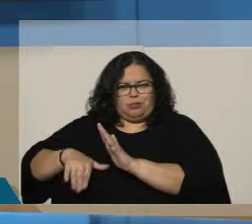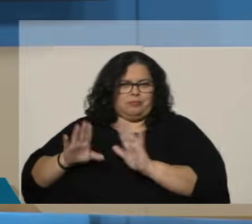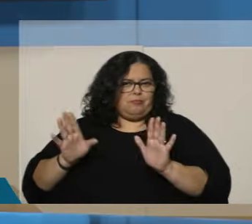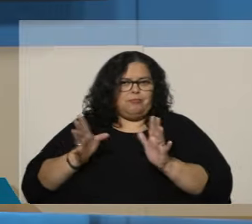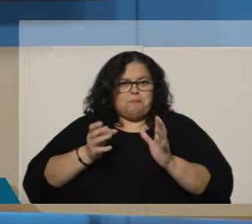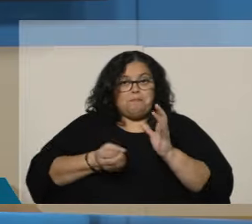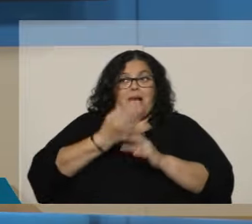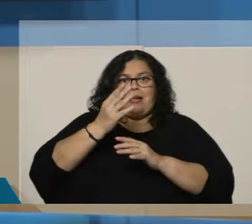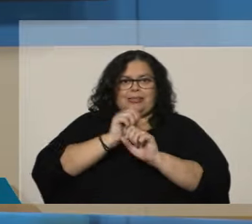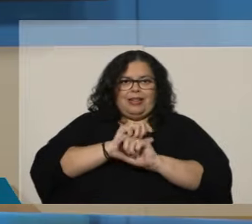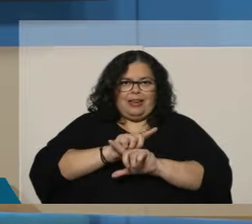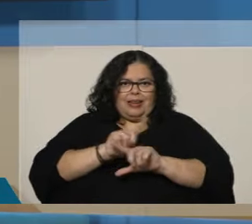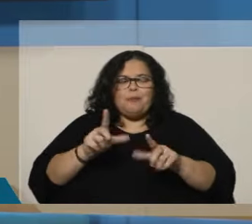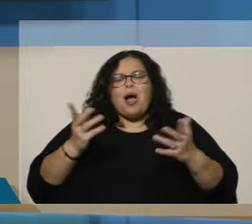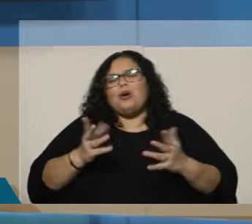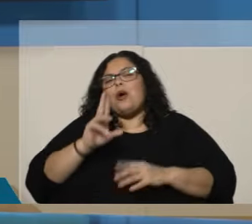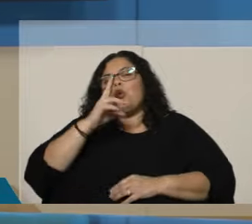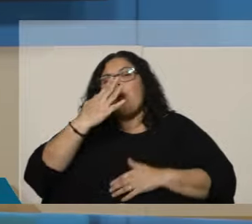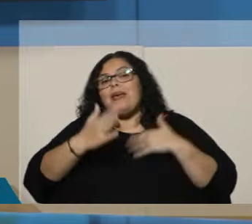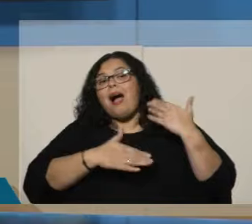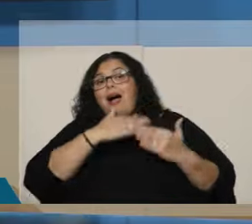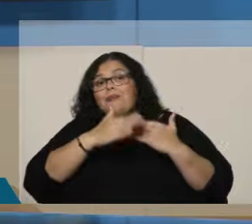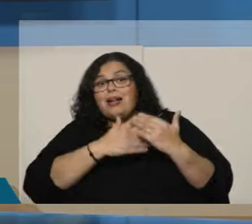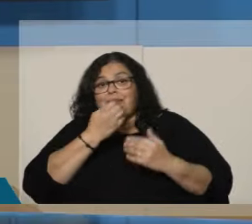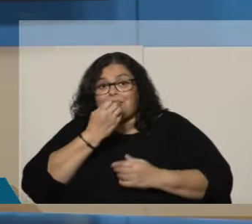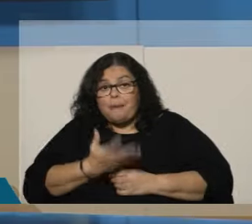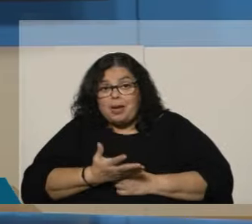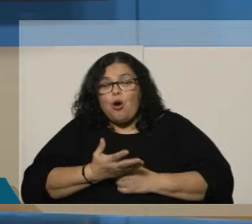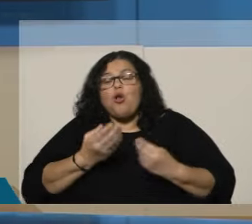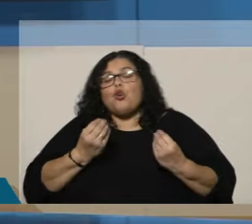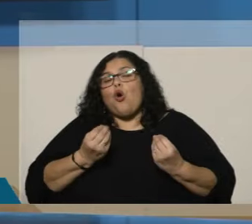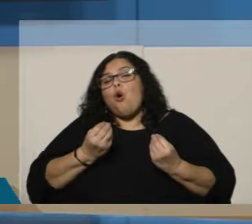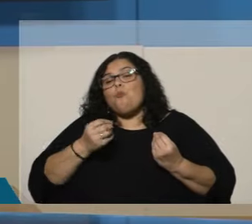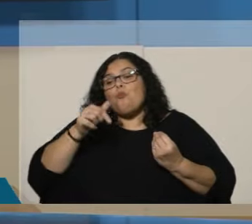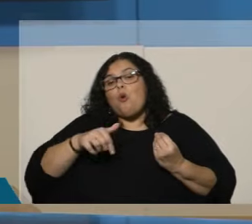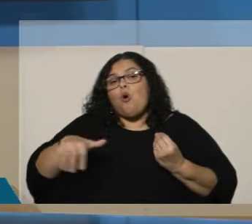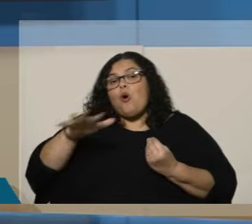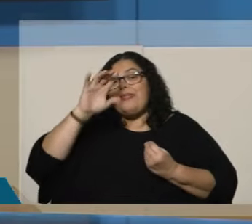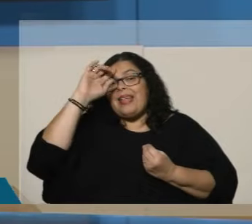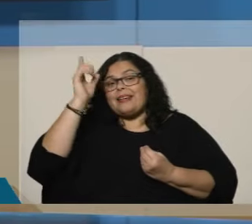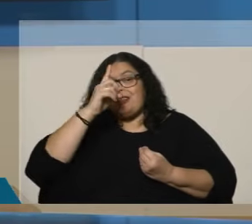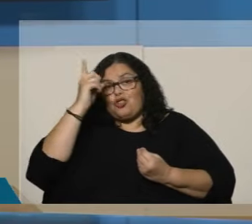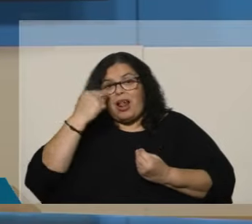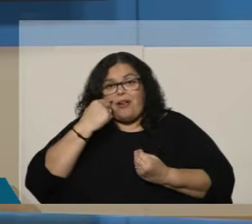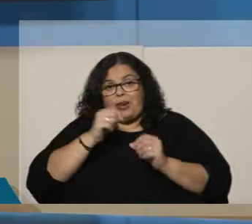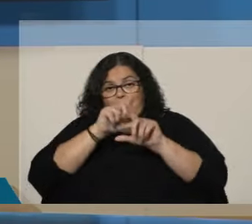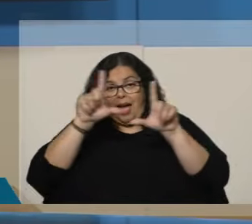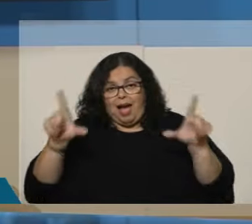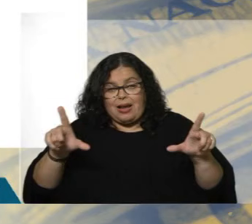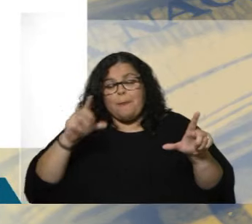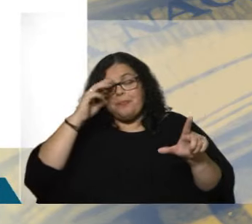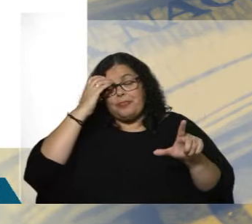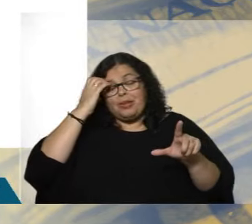hecho avances, indudablemente. Y cómo se ven esos avances en el panorama internacional, en la placa que viene, podemos empezar a